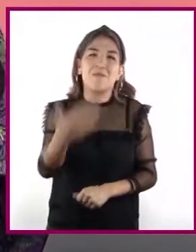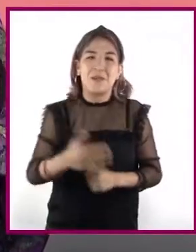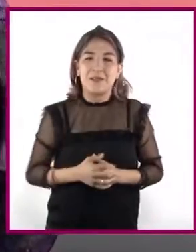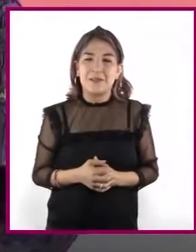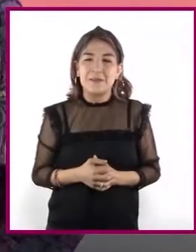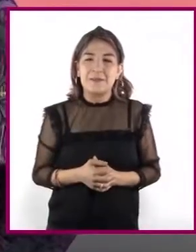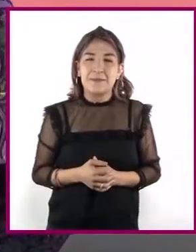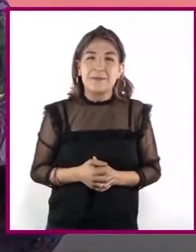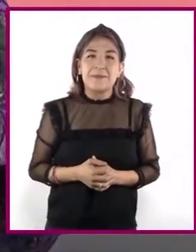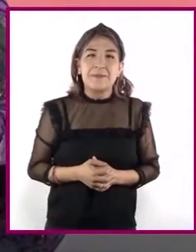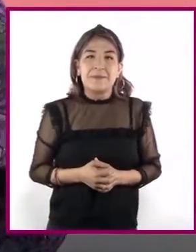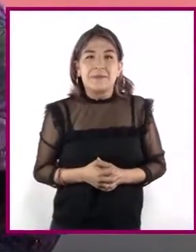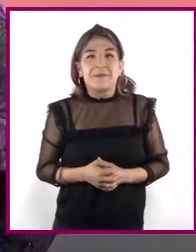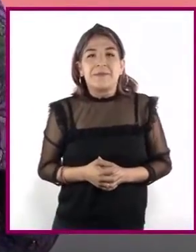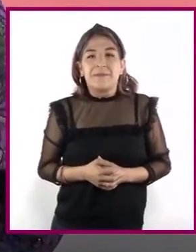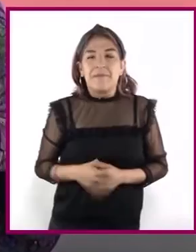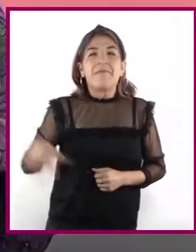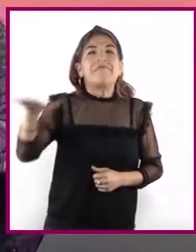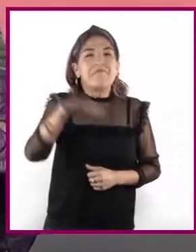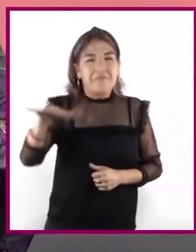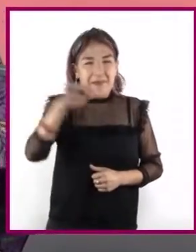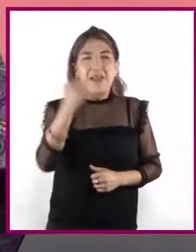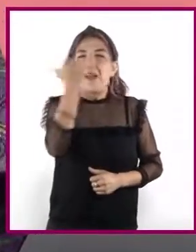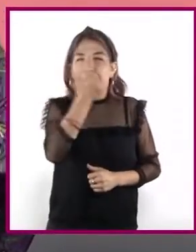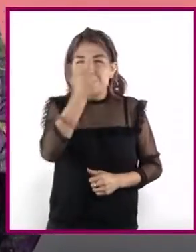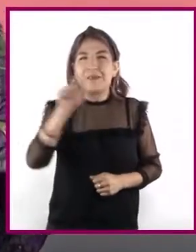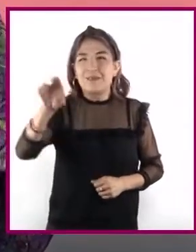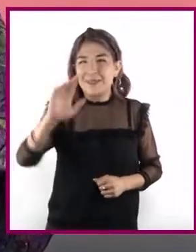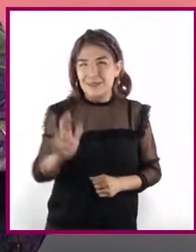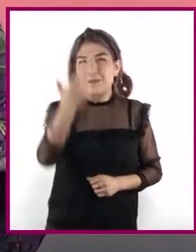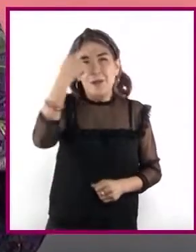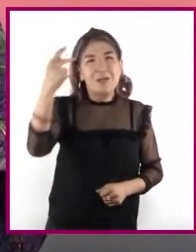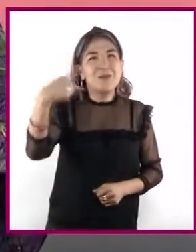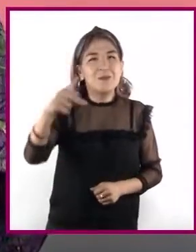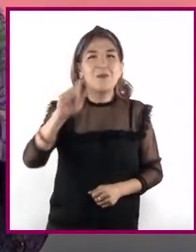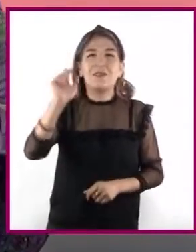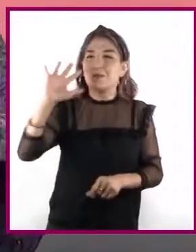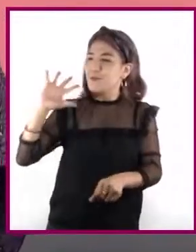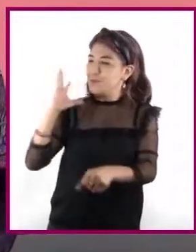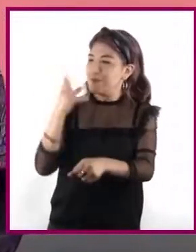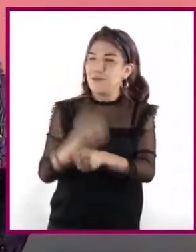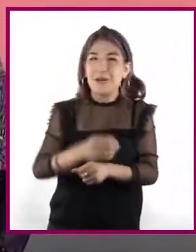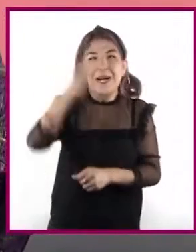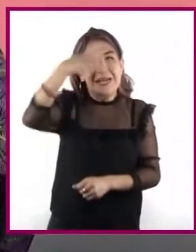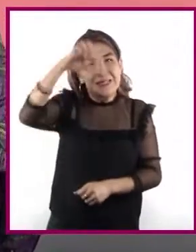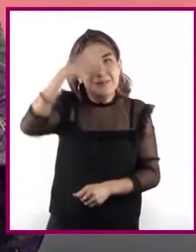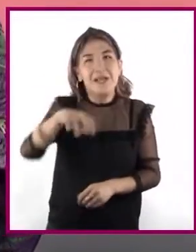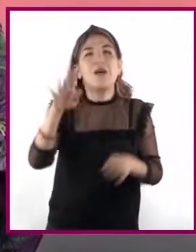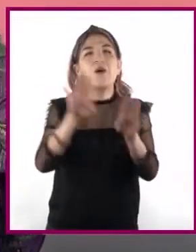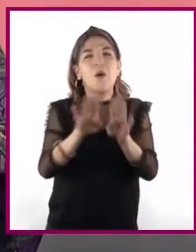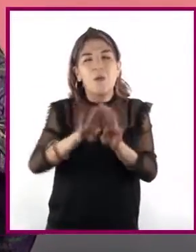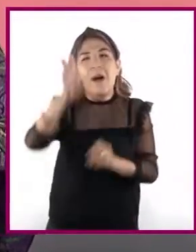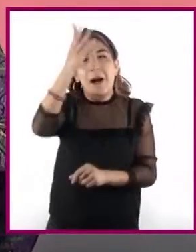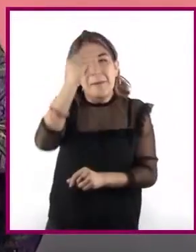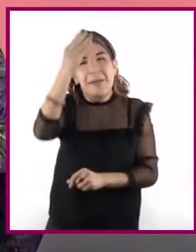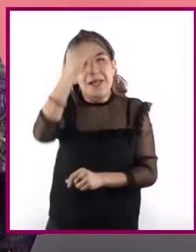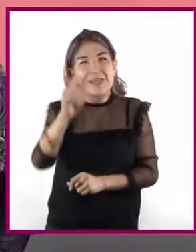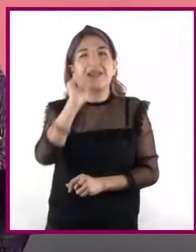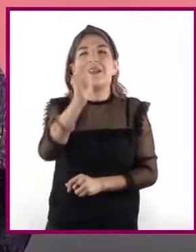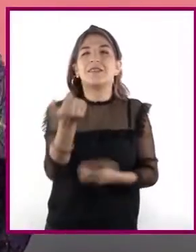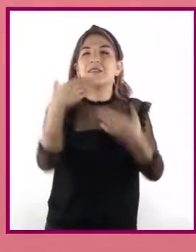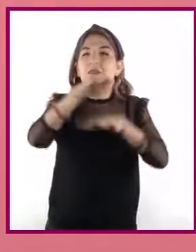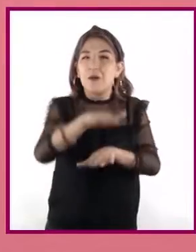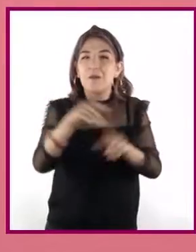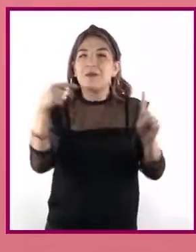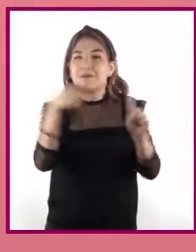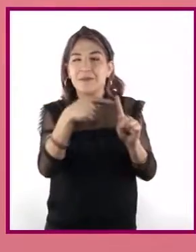Seguramente, nuestras alumnas y alumnos recuerdan sus experiencias de aprendizaje relacionadas específicamente